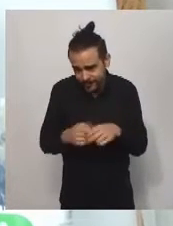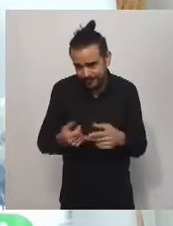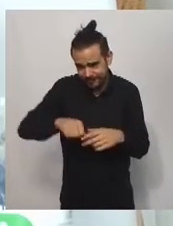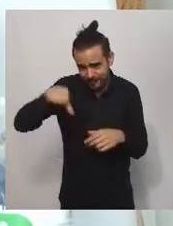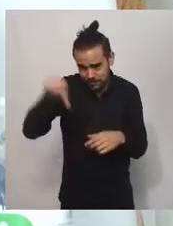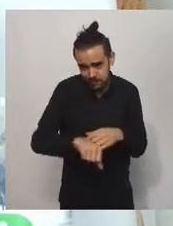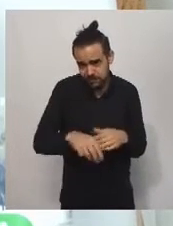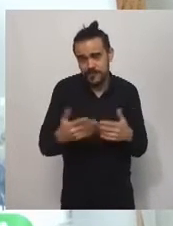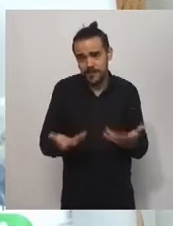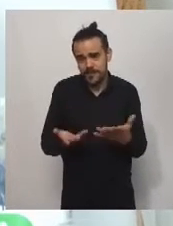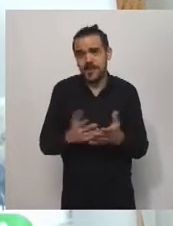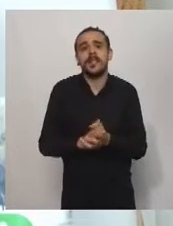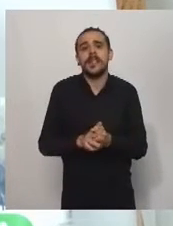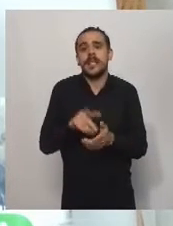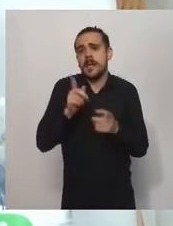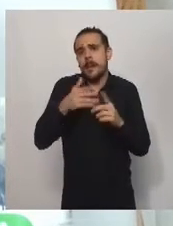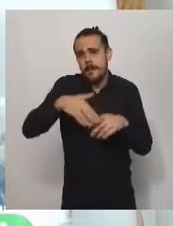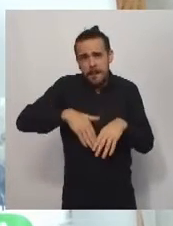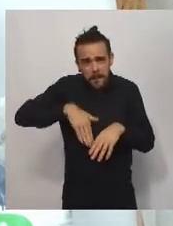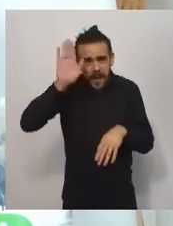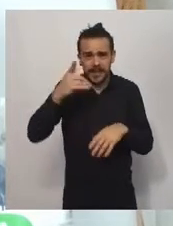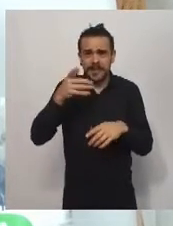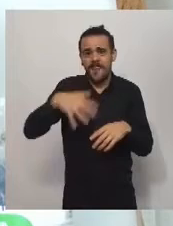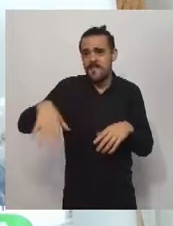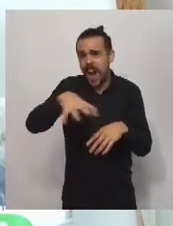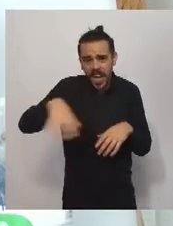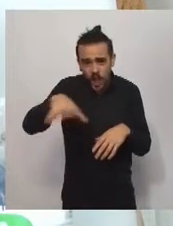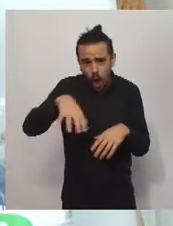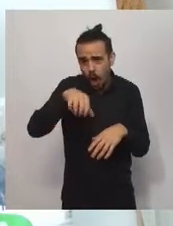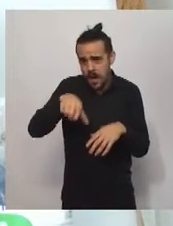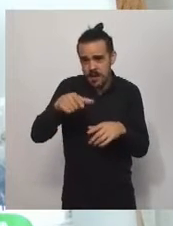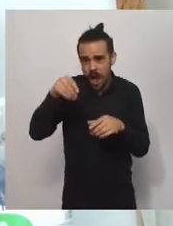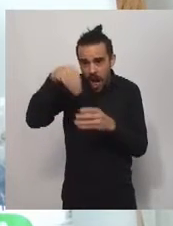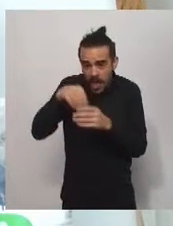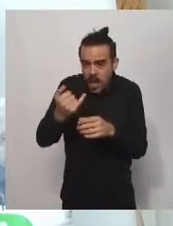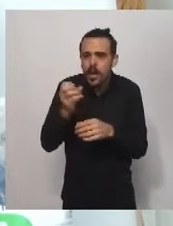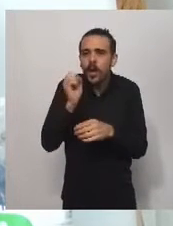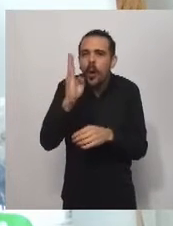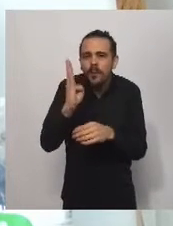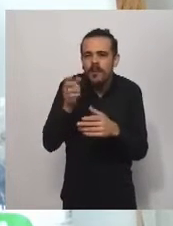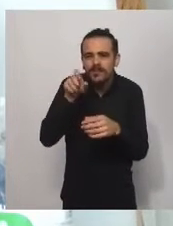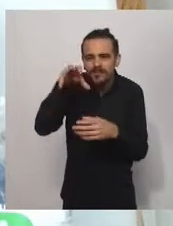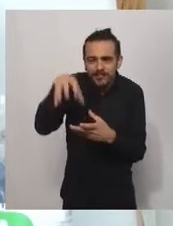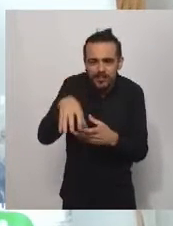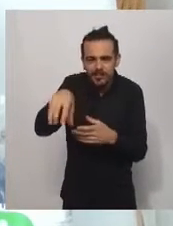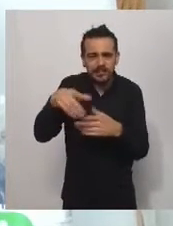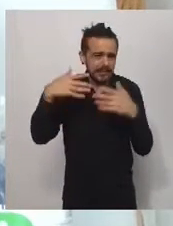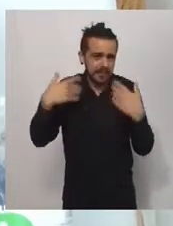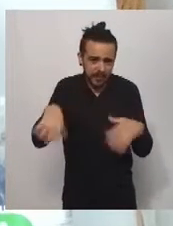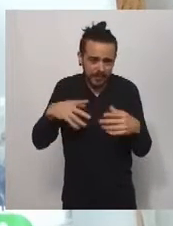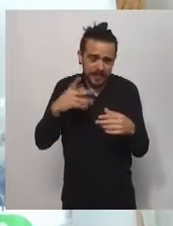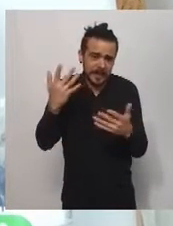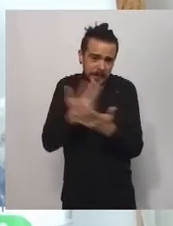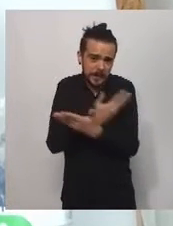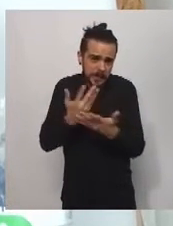economías vulnerables, si las hay, y además durante este tiempo, a pesar de